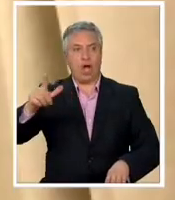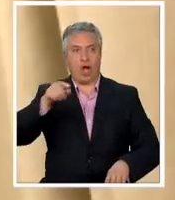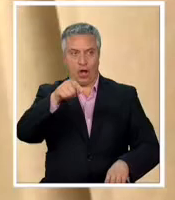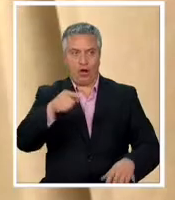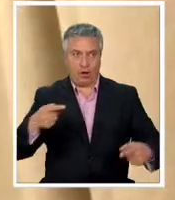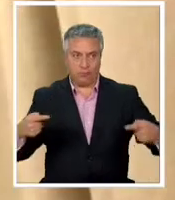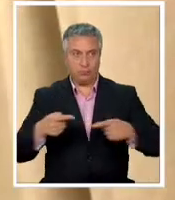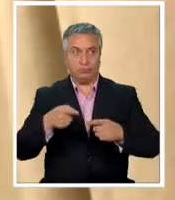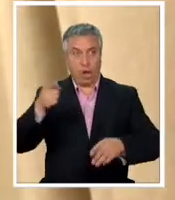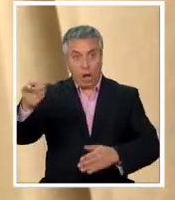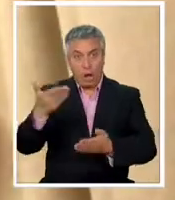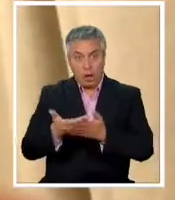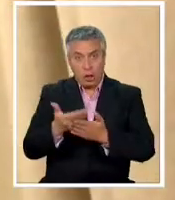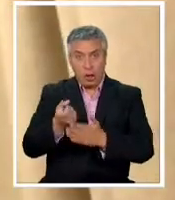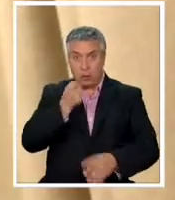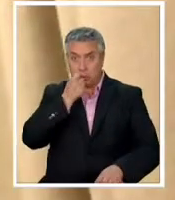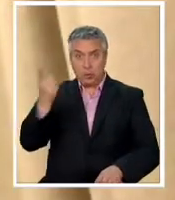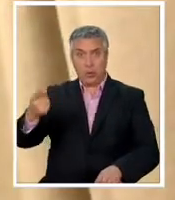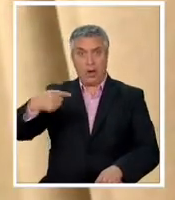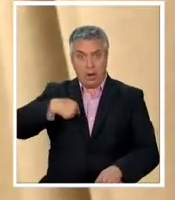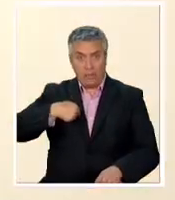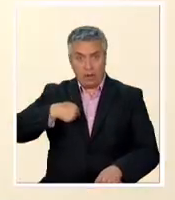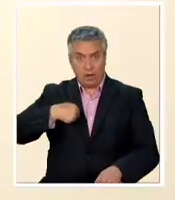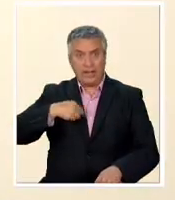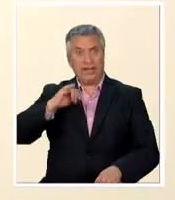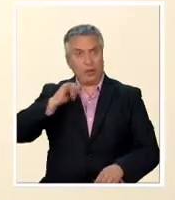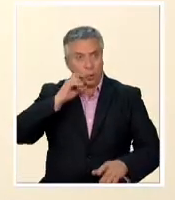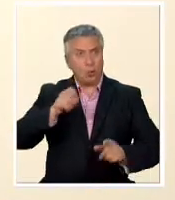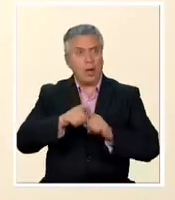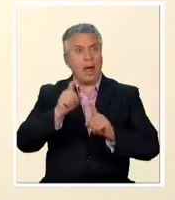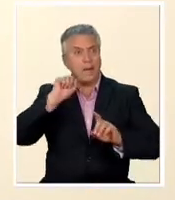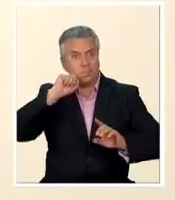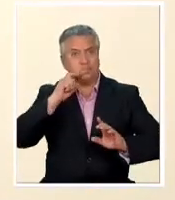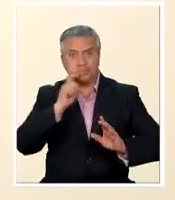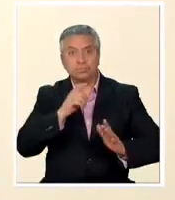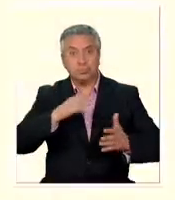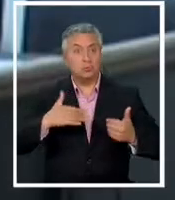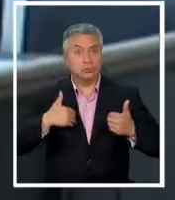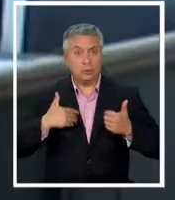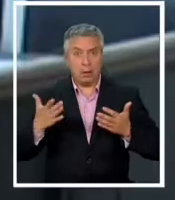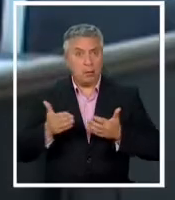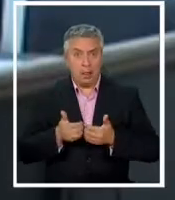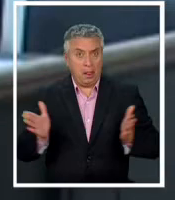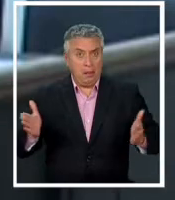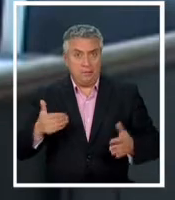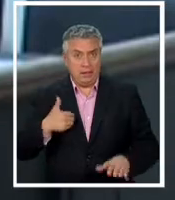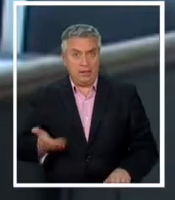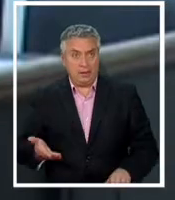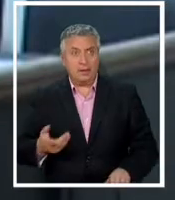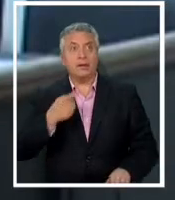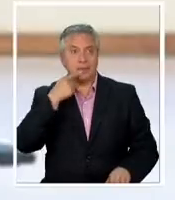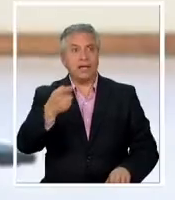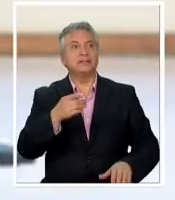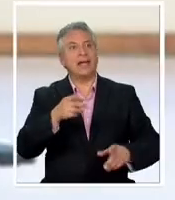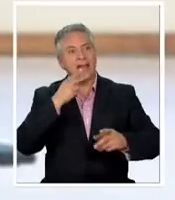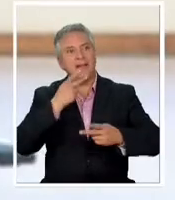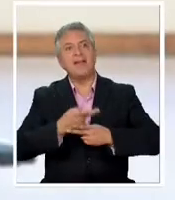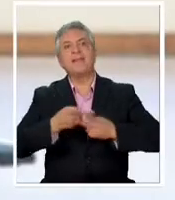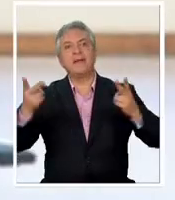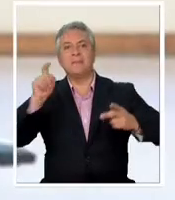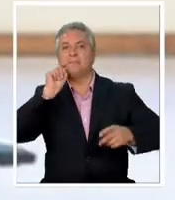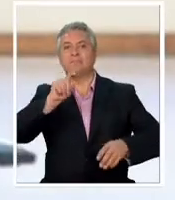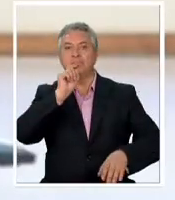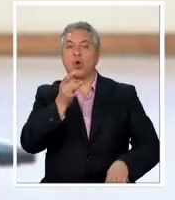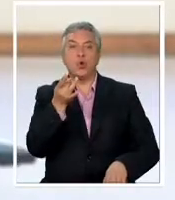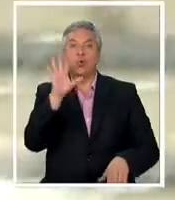él me denunció por difamación injuria calumnia en injuria calumnia fui sobreseído por ende fue acusado de difamación que es el